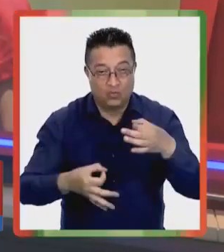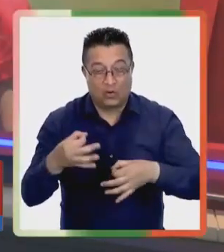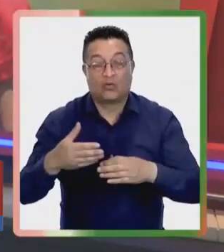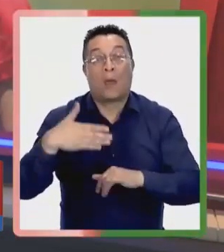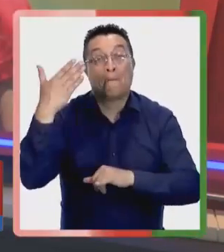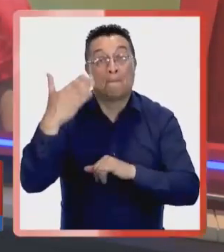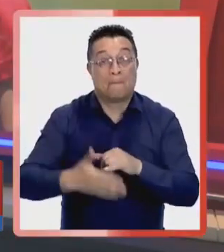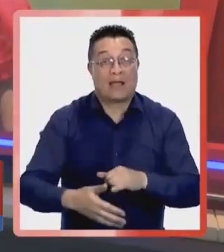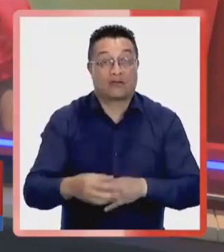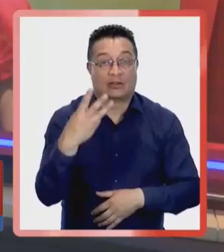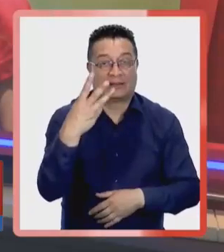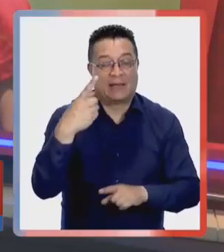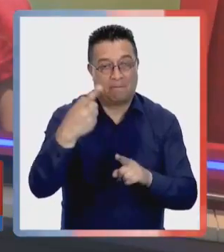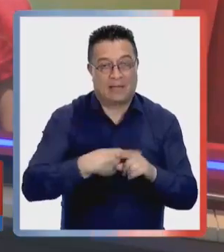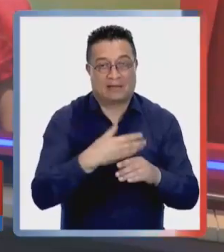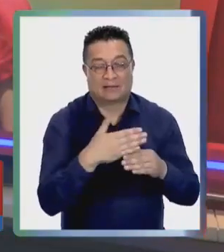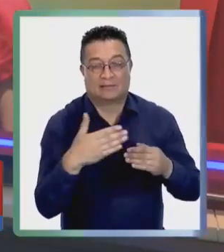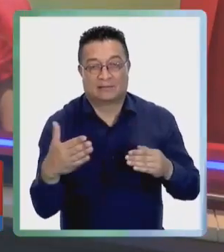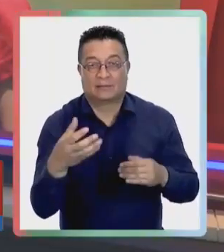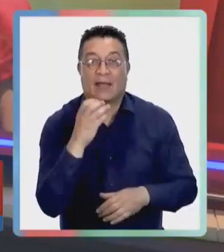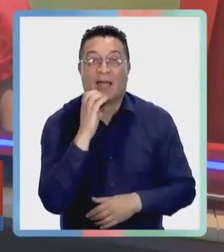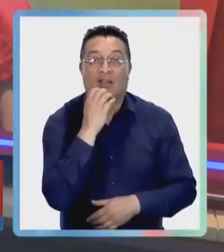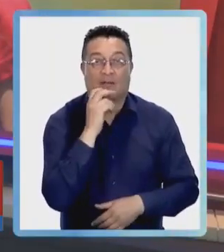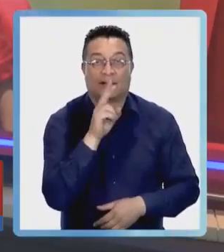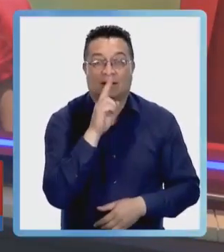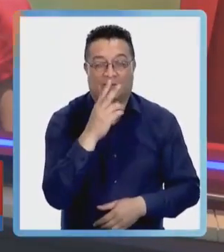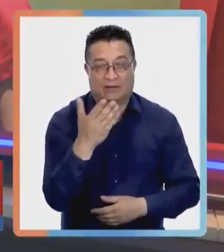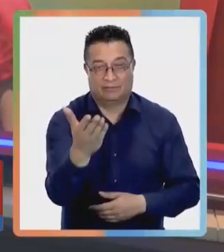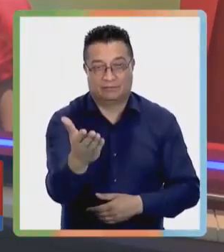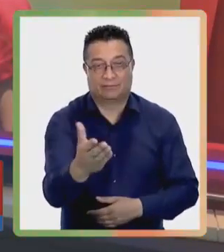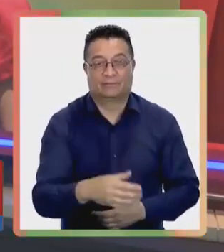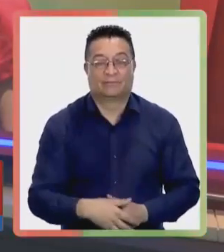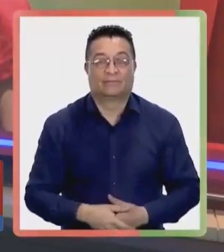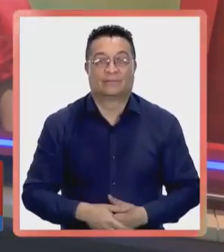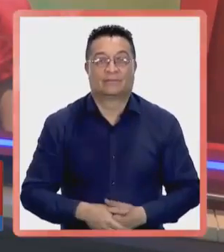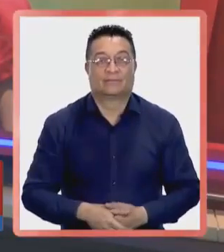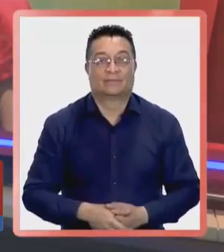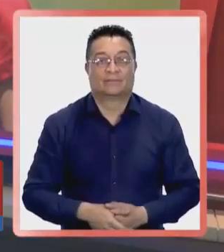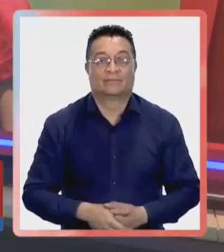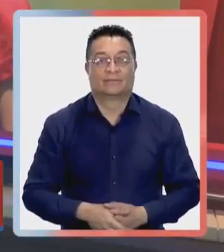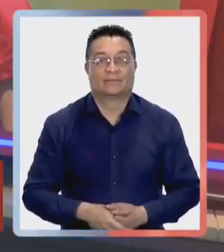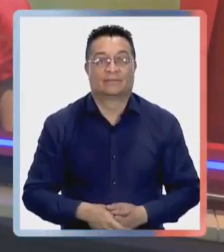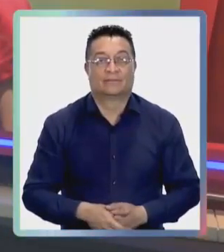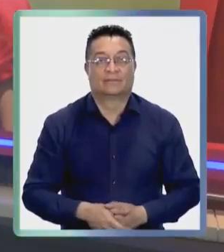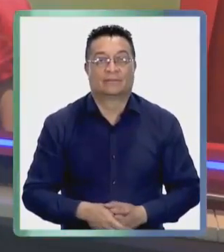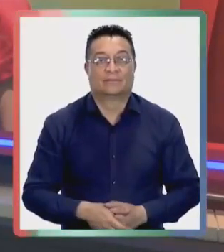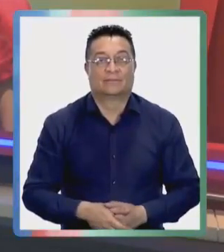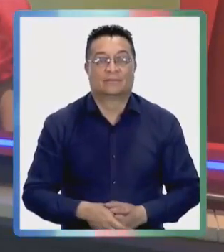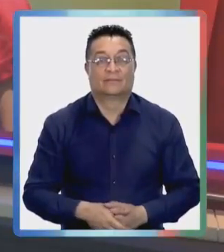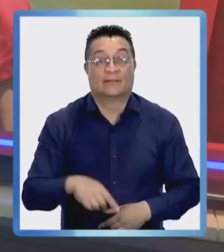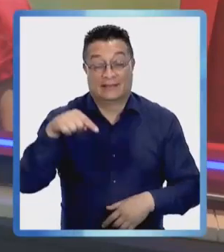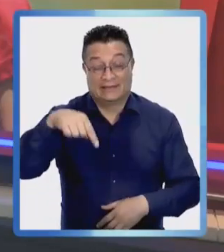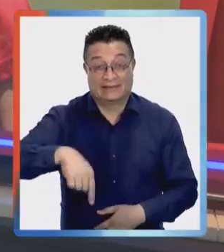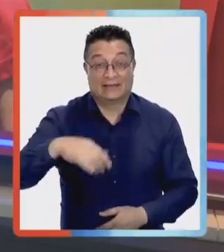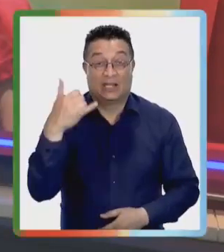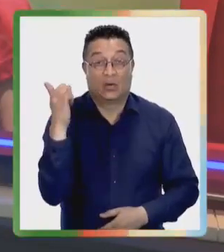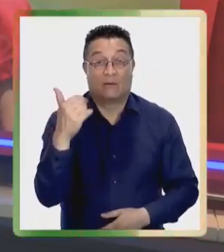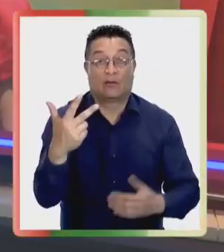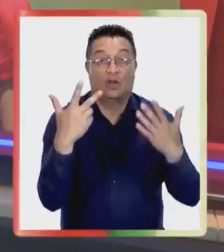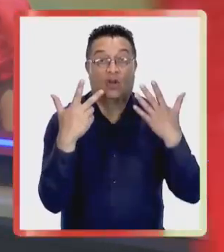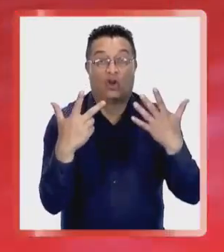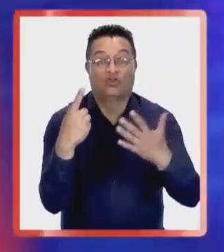Chilena que entregue más antecedentes sobre el juicio y otorgó un plazo de tres meses más. Antofagasta Televisión nos informa.